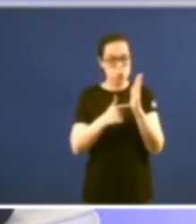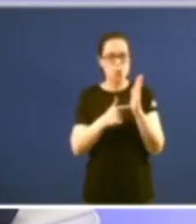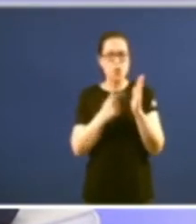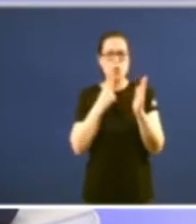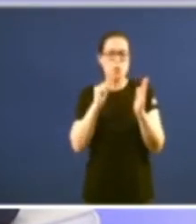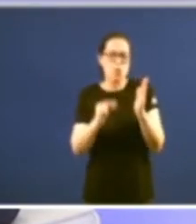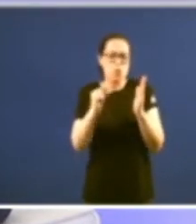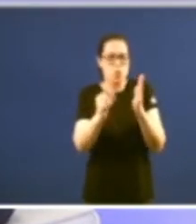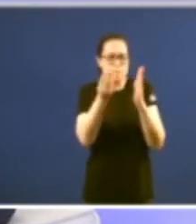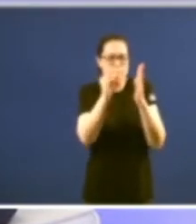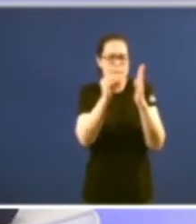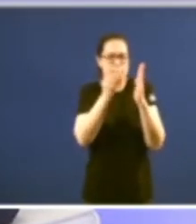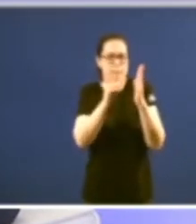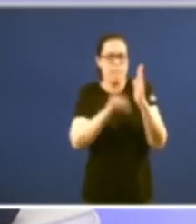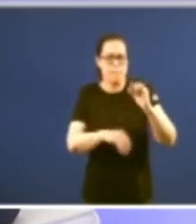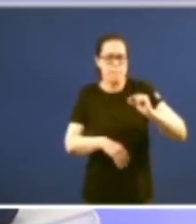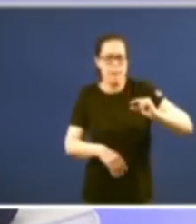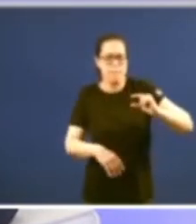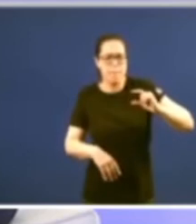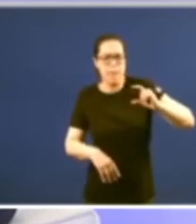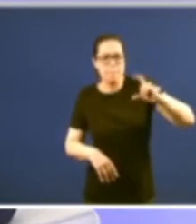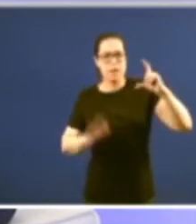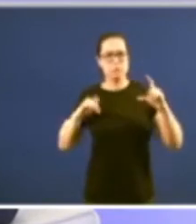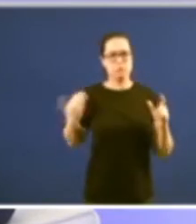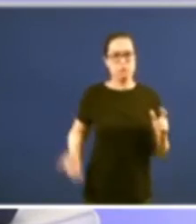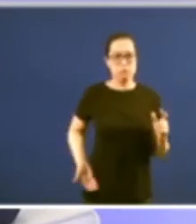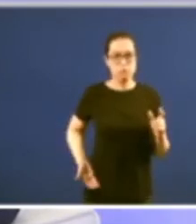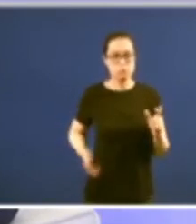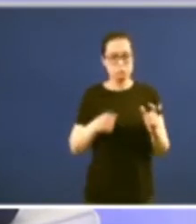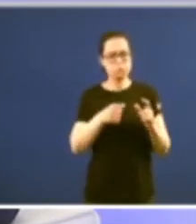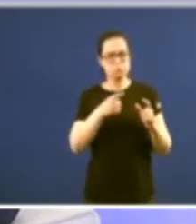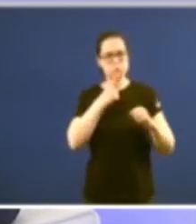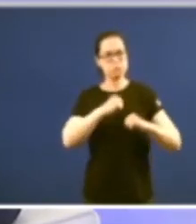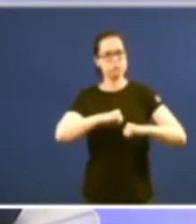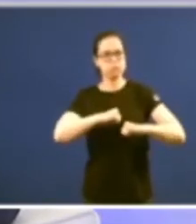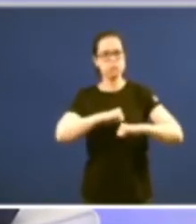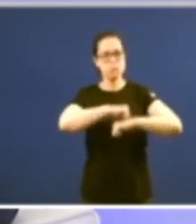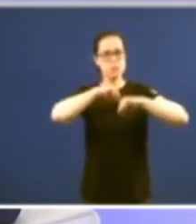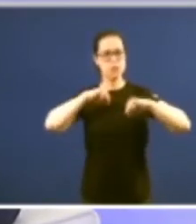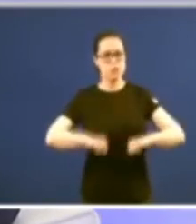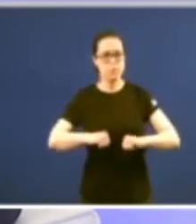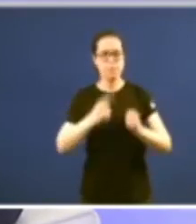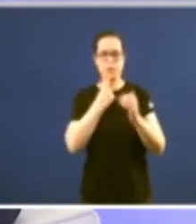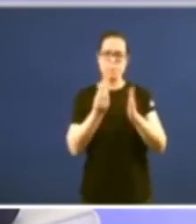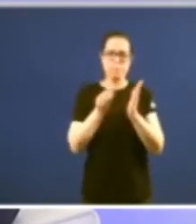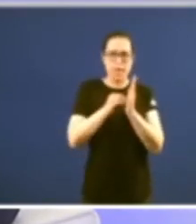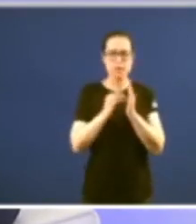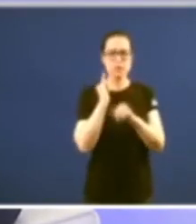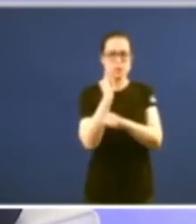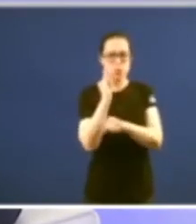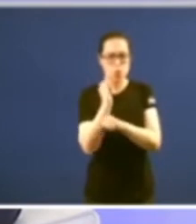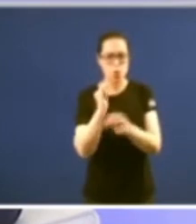pouco a pouco e que chega a estar moi musculado efectivamente con institucións con